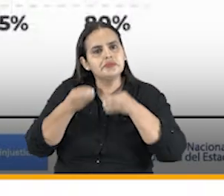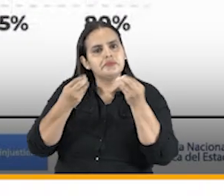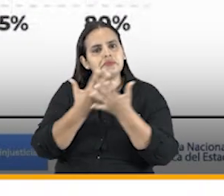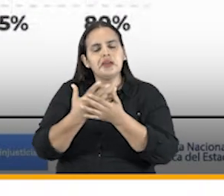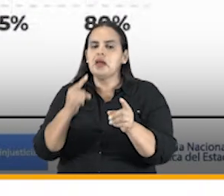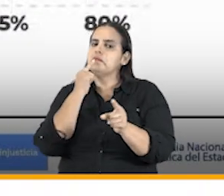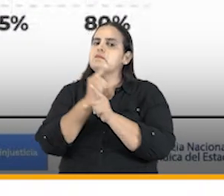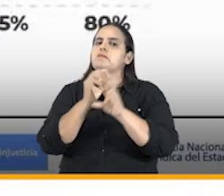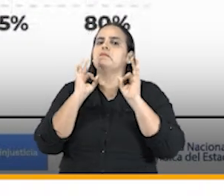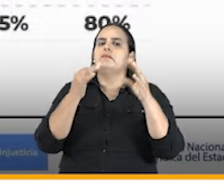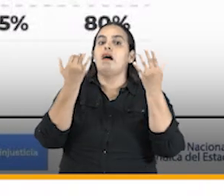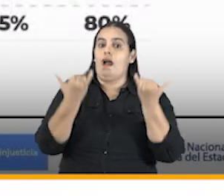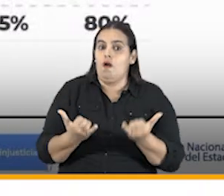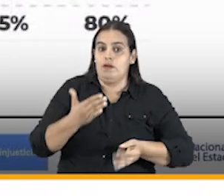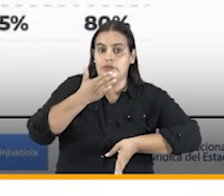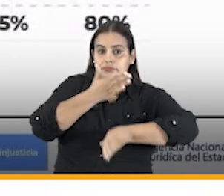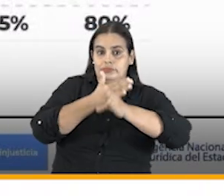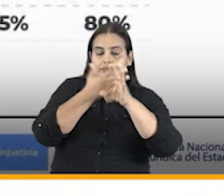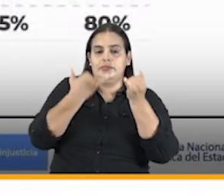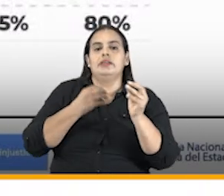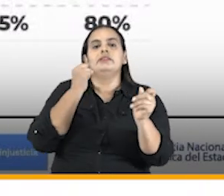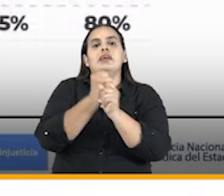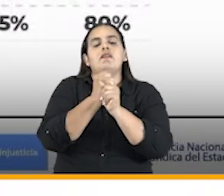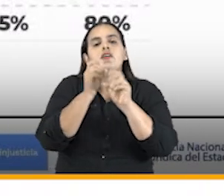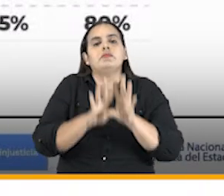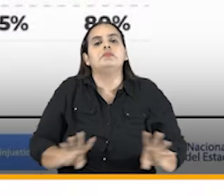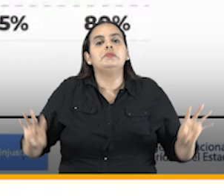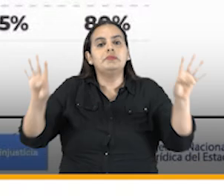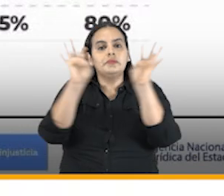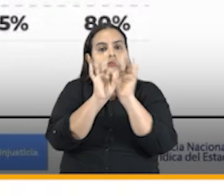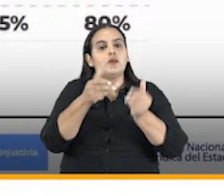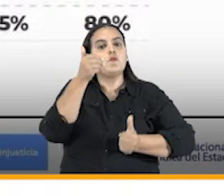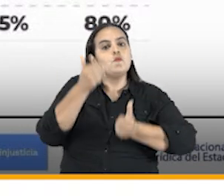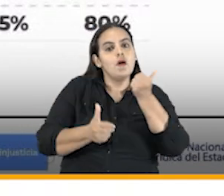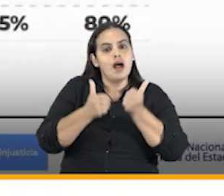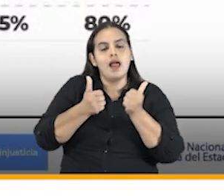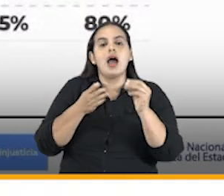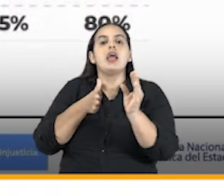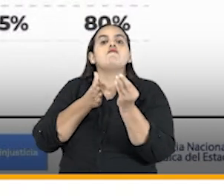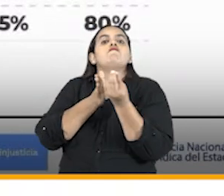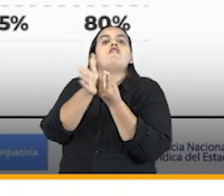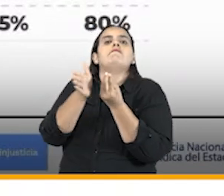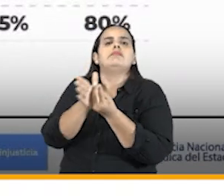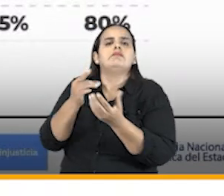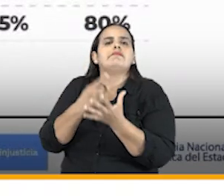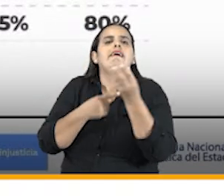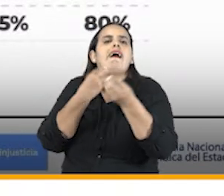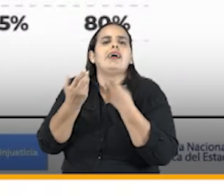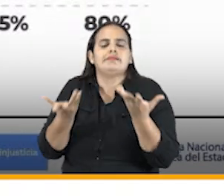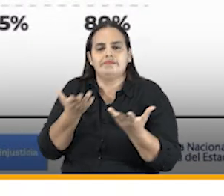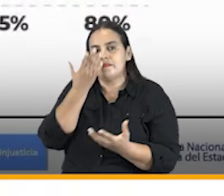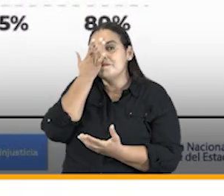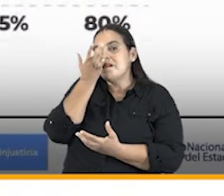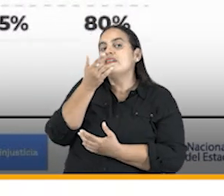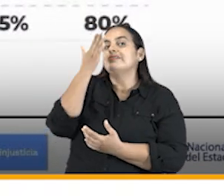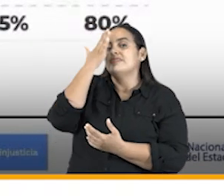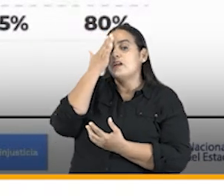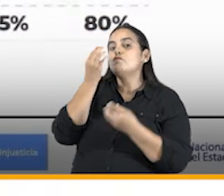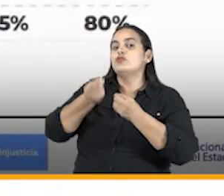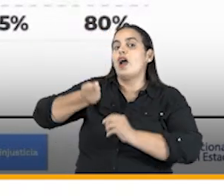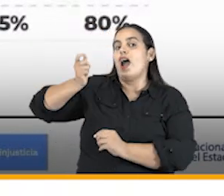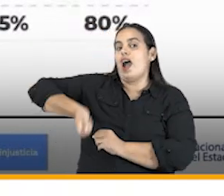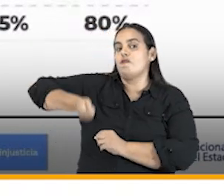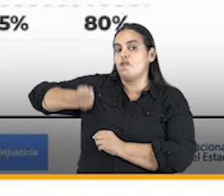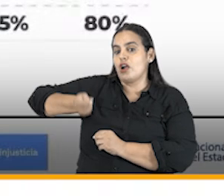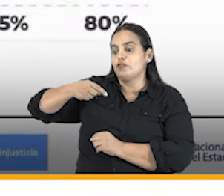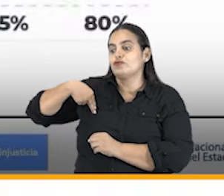seguimos en una labor muy importante que es el manejo de la información sé que muchos de los abogados y usuarios nuestros